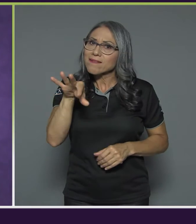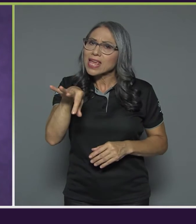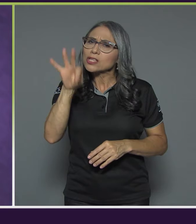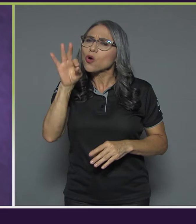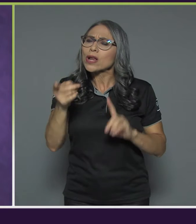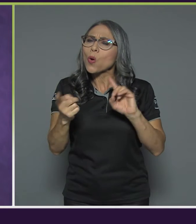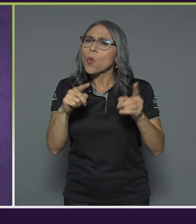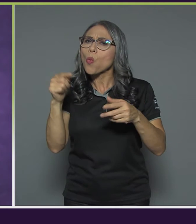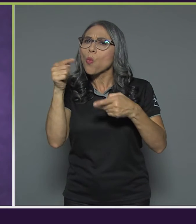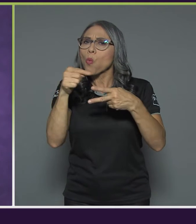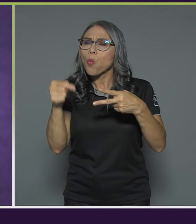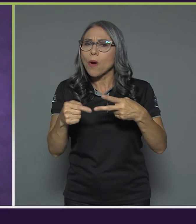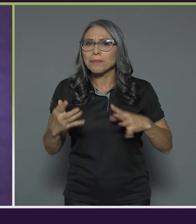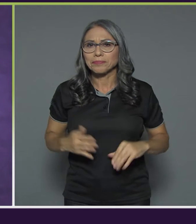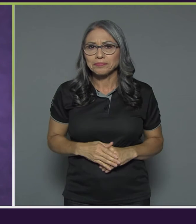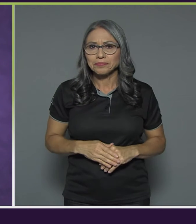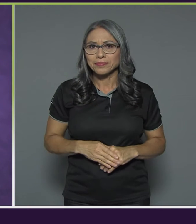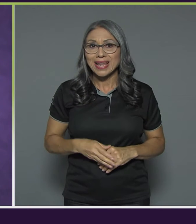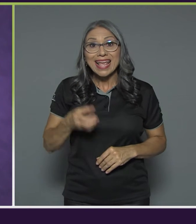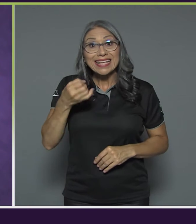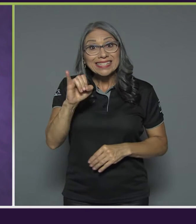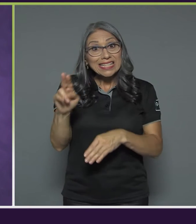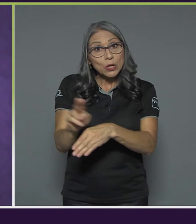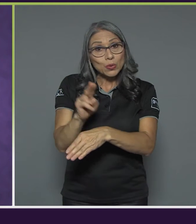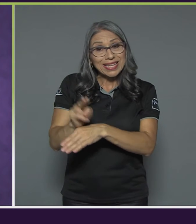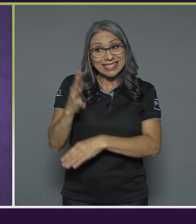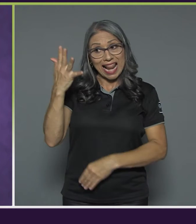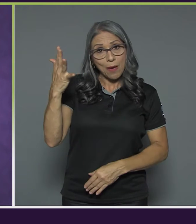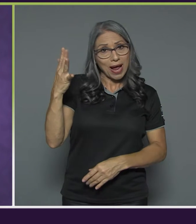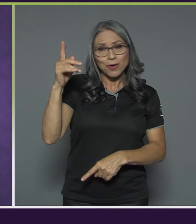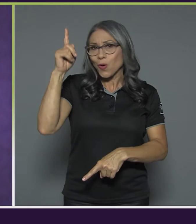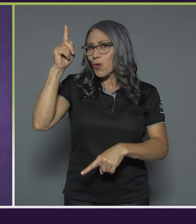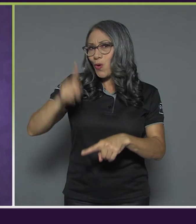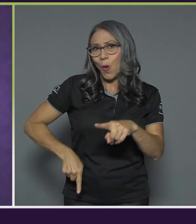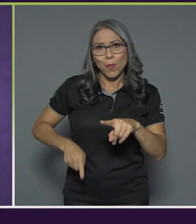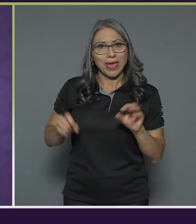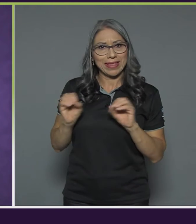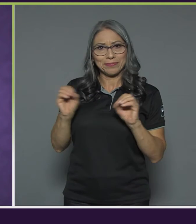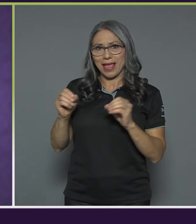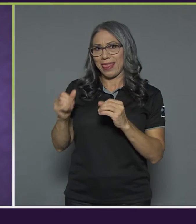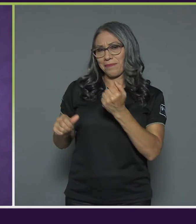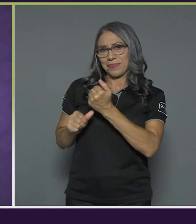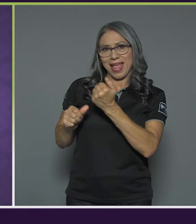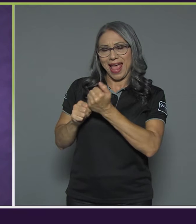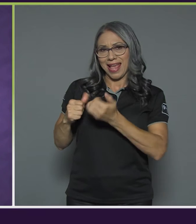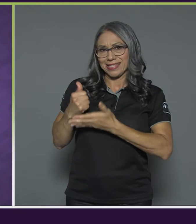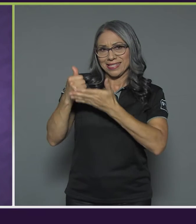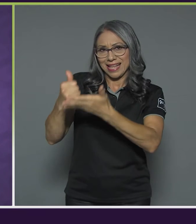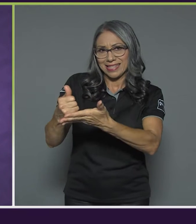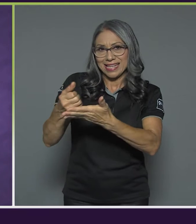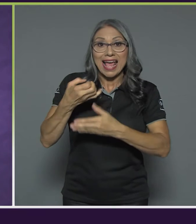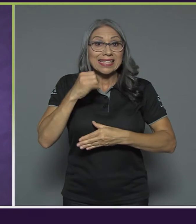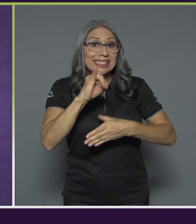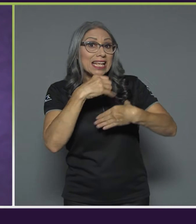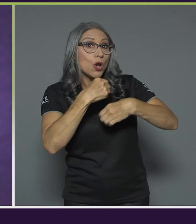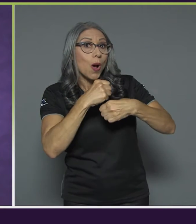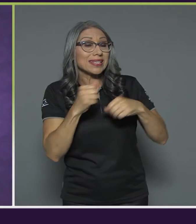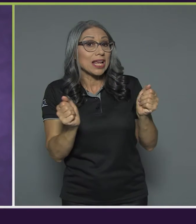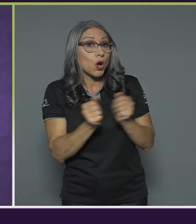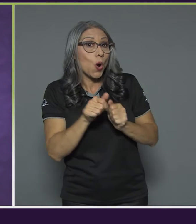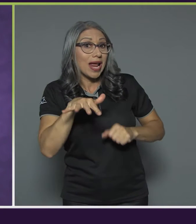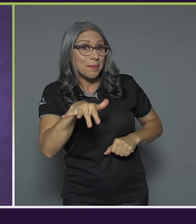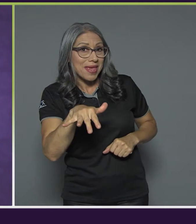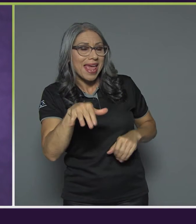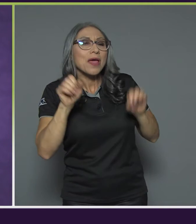harán. Si lanzan con la mano, no pueden recibir asistencia de un auxiliar. Si lanzan con el pie, pueden ser